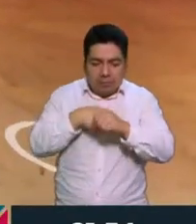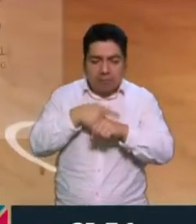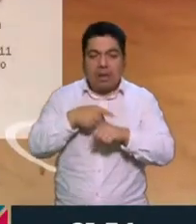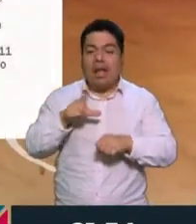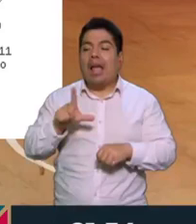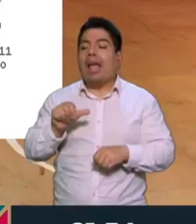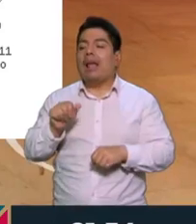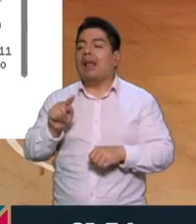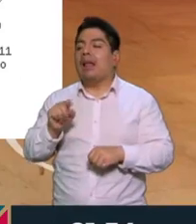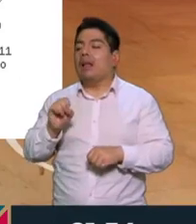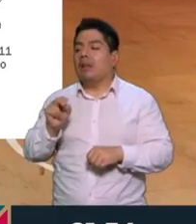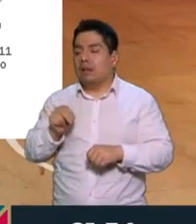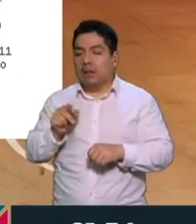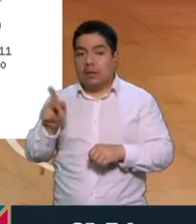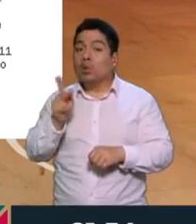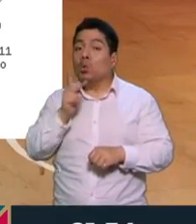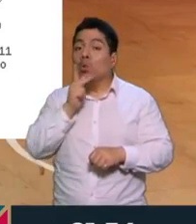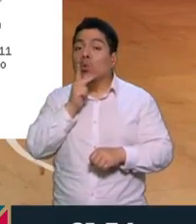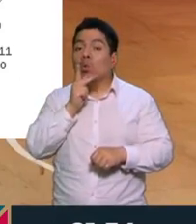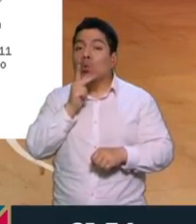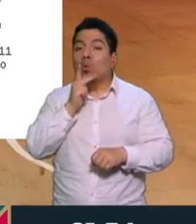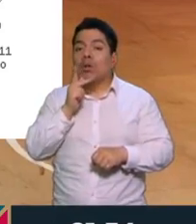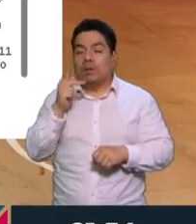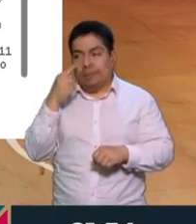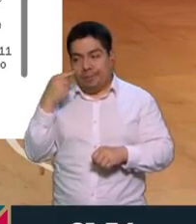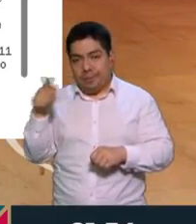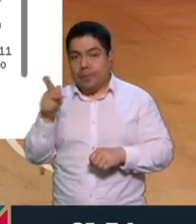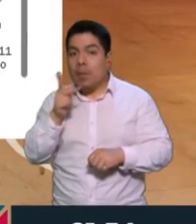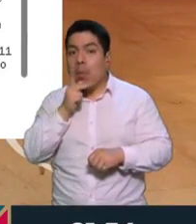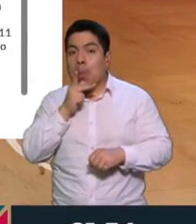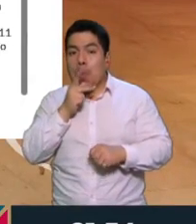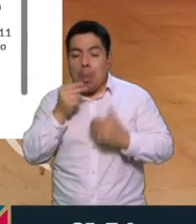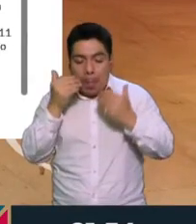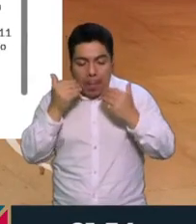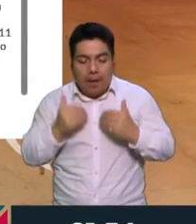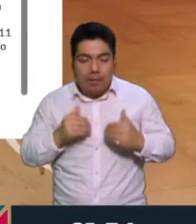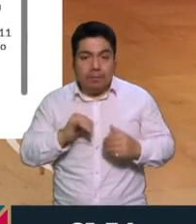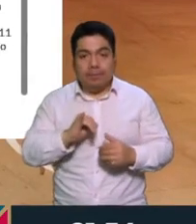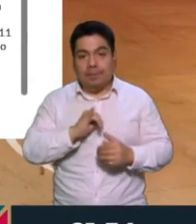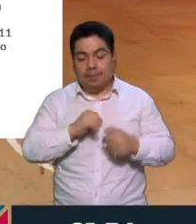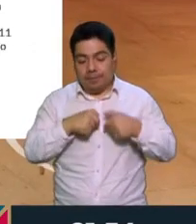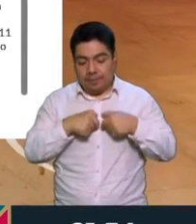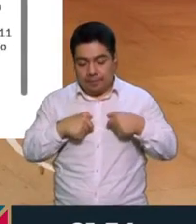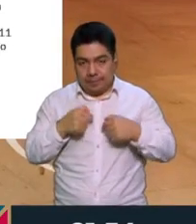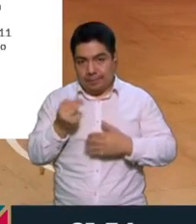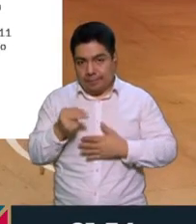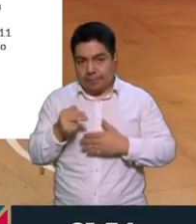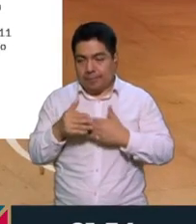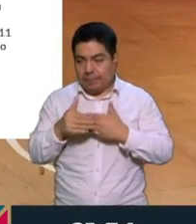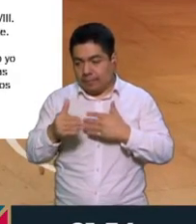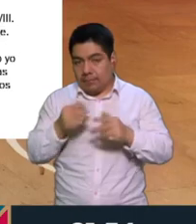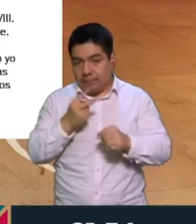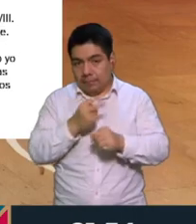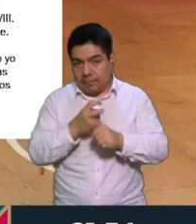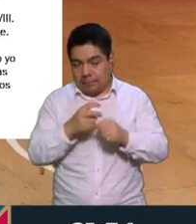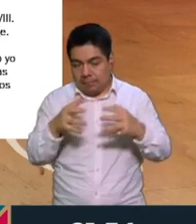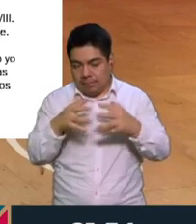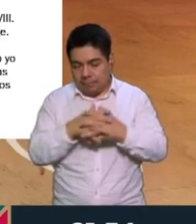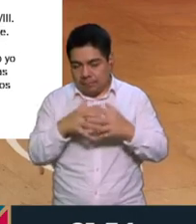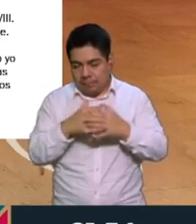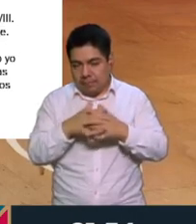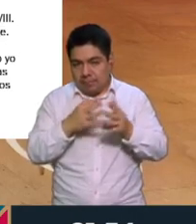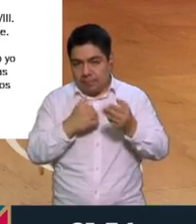de su padre, con la cual su padre se identificaba o tenía su nombre durante la Segunda Guerra Mundial. Era una